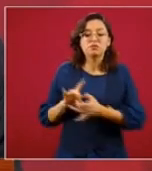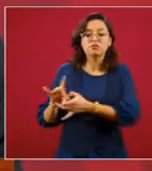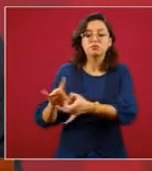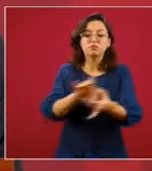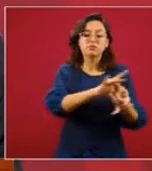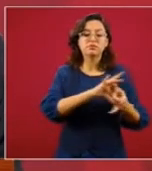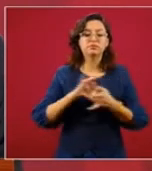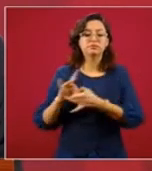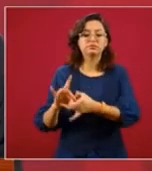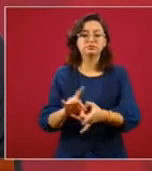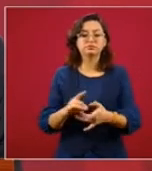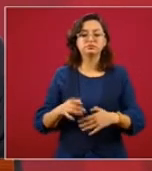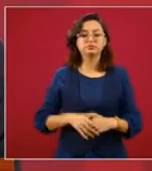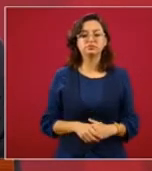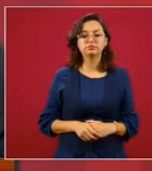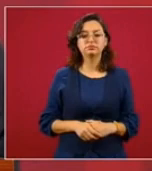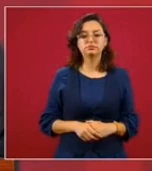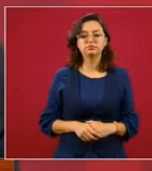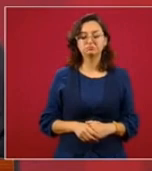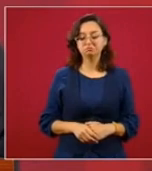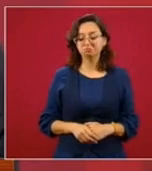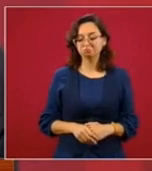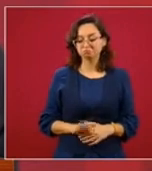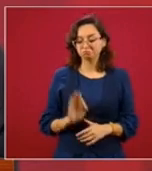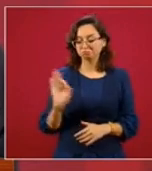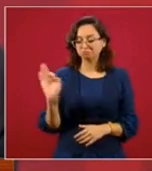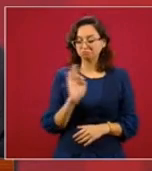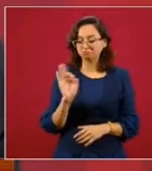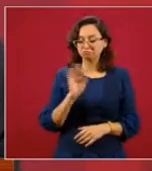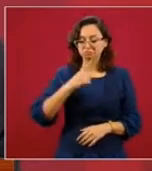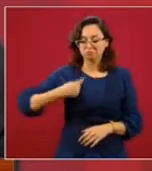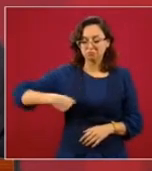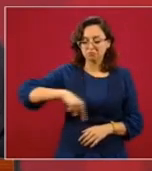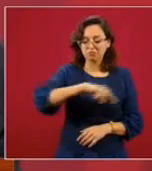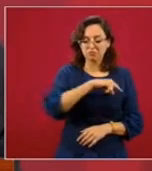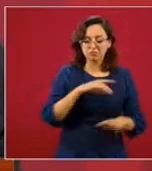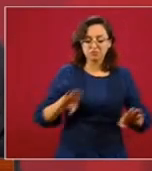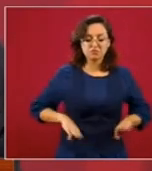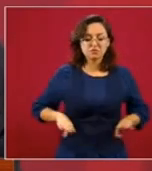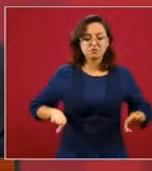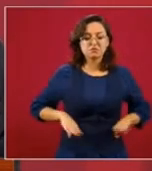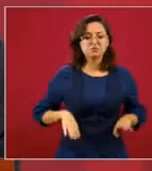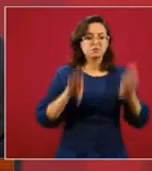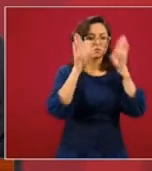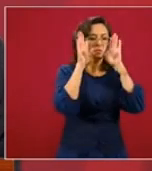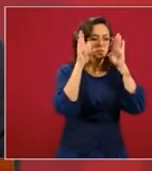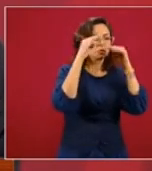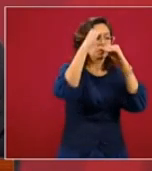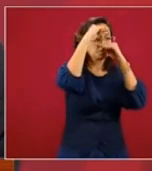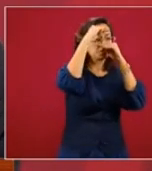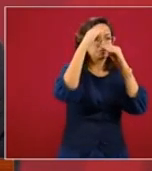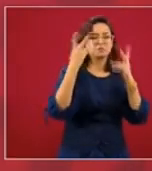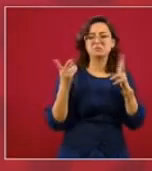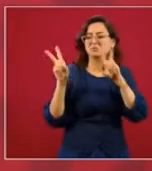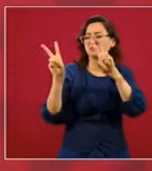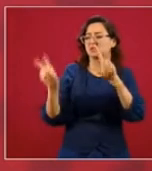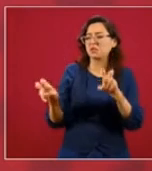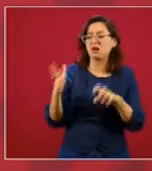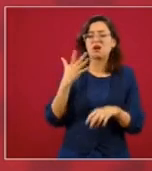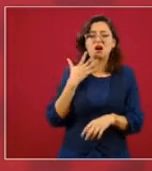Si fuésemos conservadores, a lo mejor no nos importara el tema,